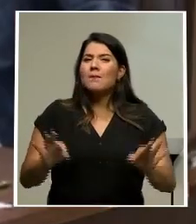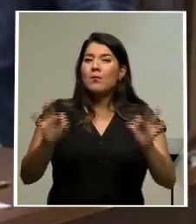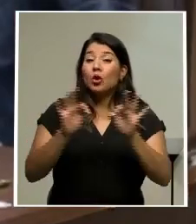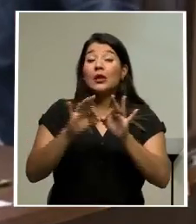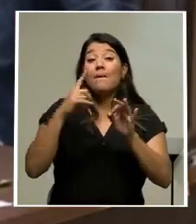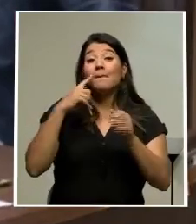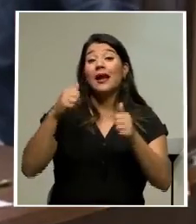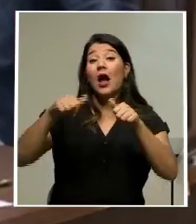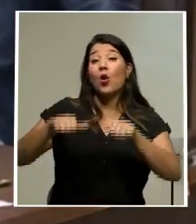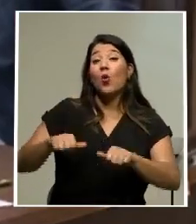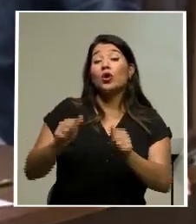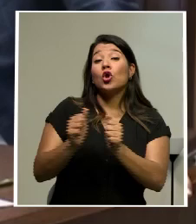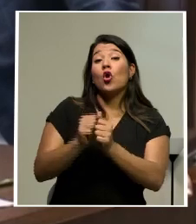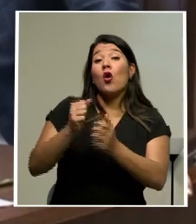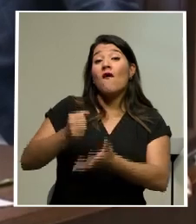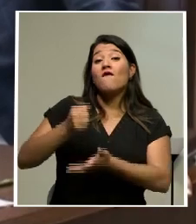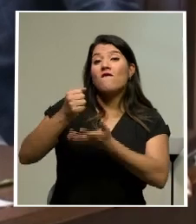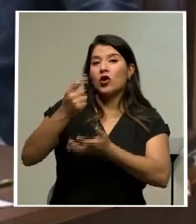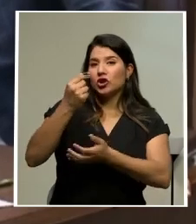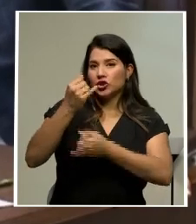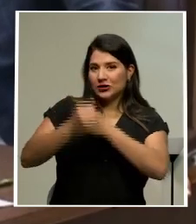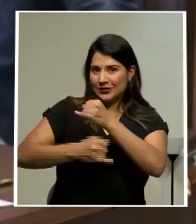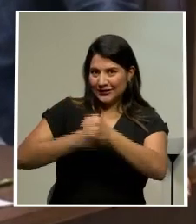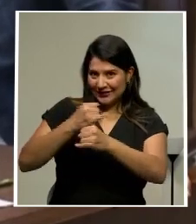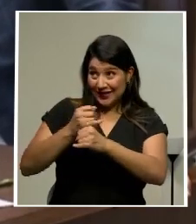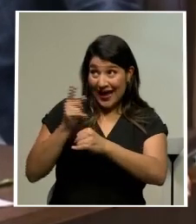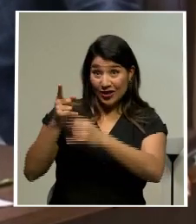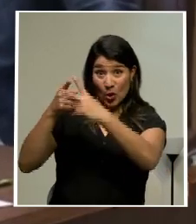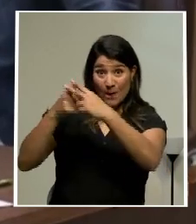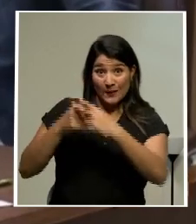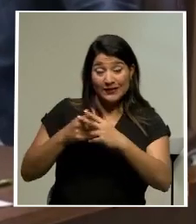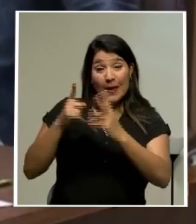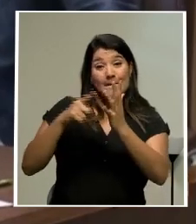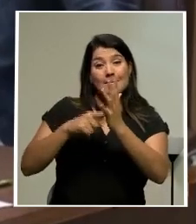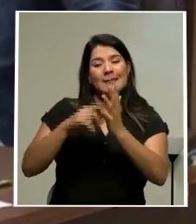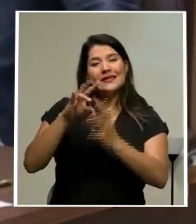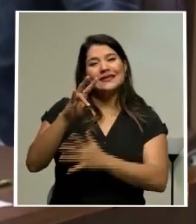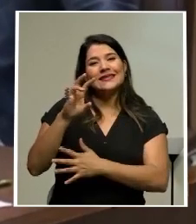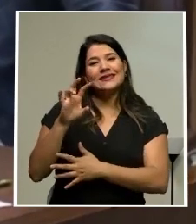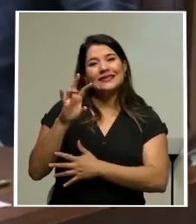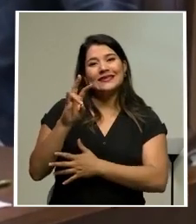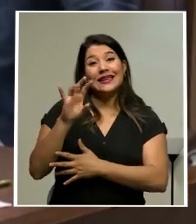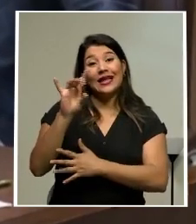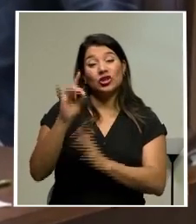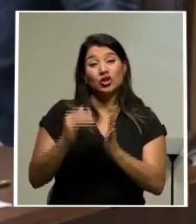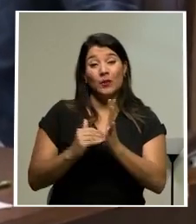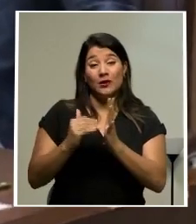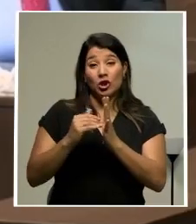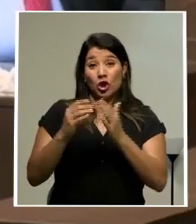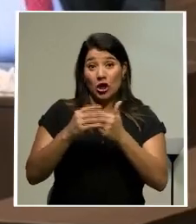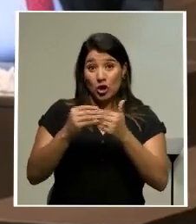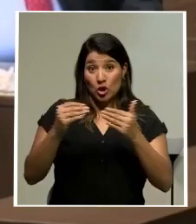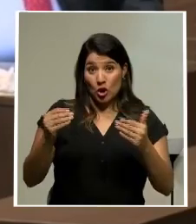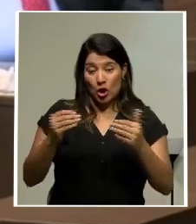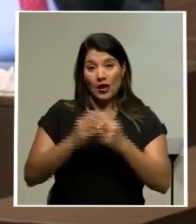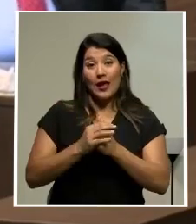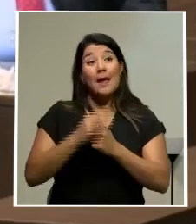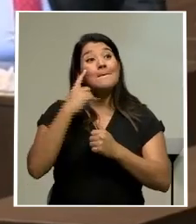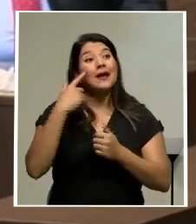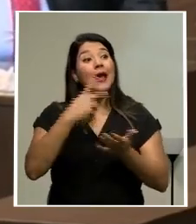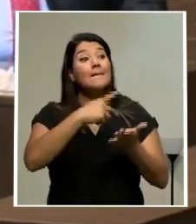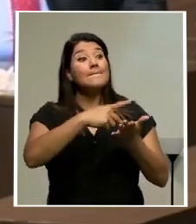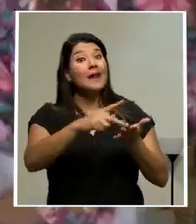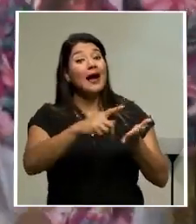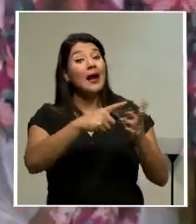acuerdo del Fondo Monetario Internacional que brinda al país un préstamo de 1.778 millones de dólares para el cambio de deuda cara por